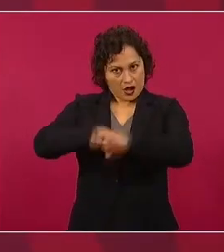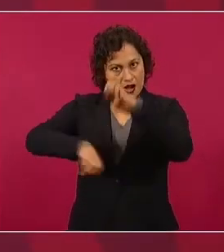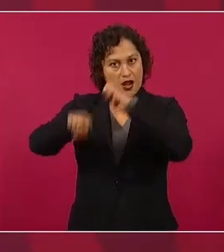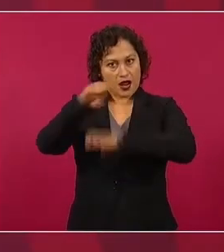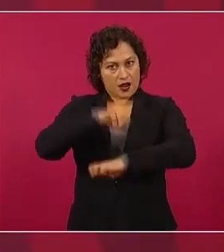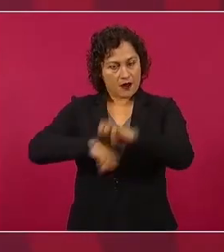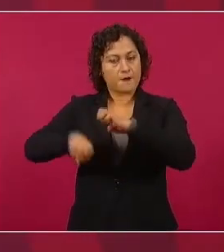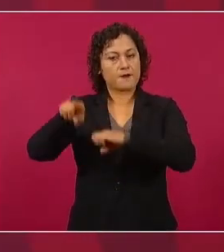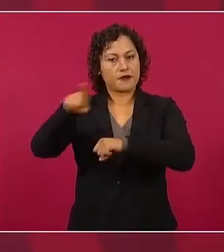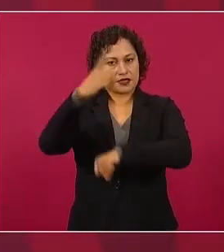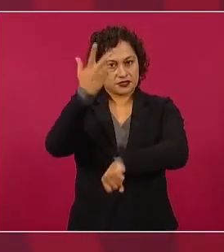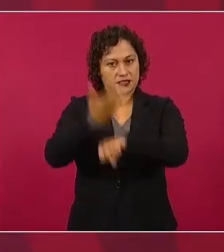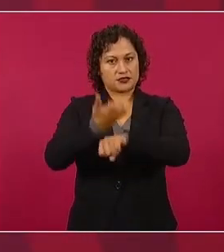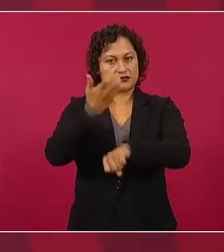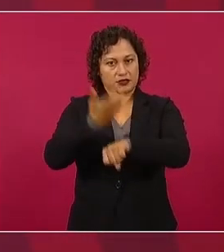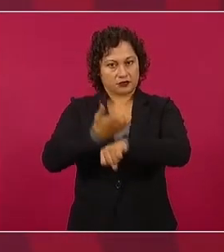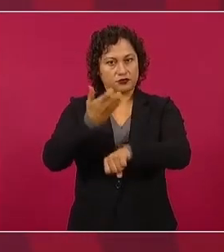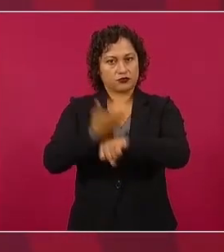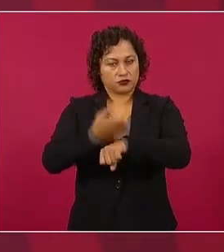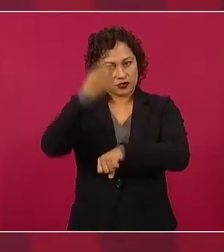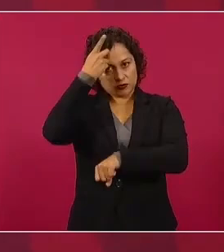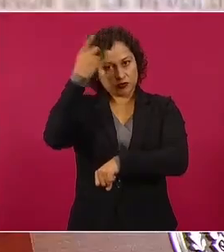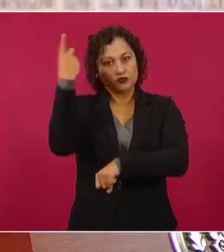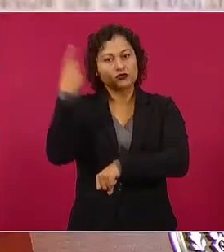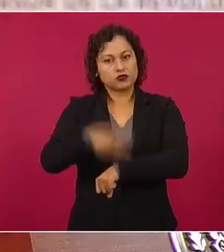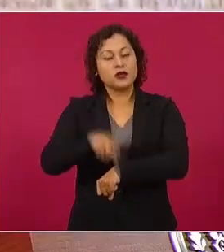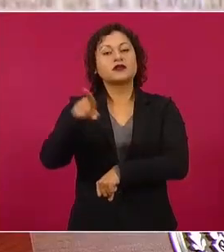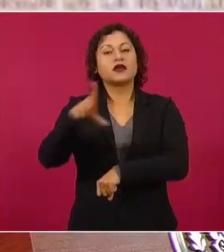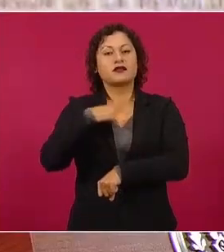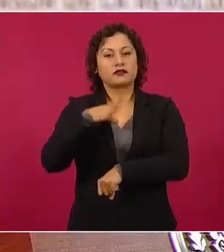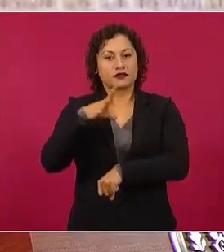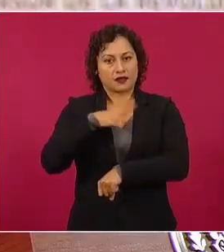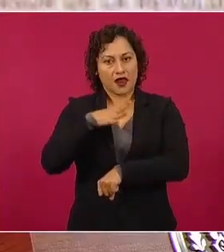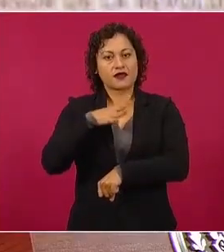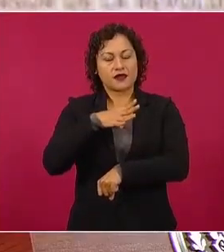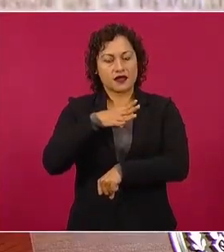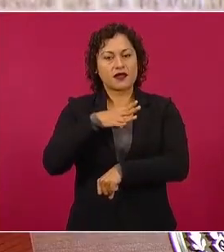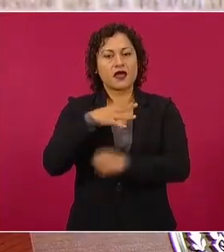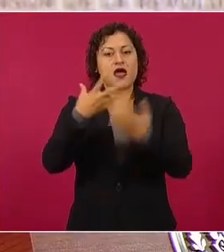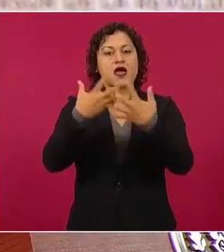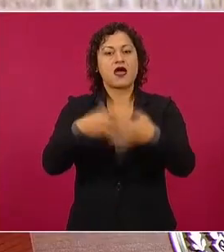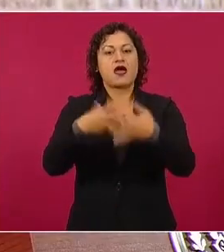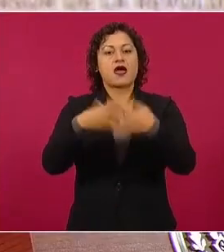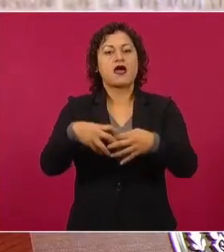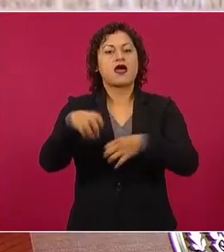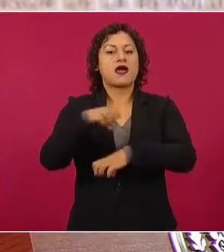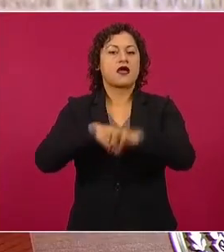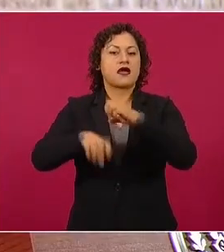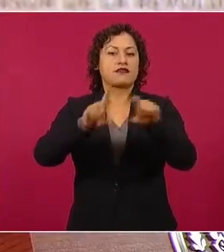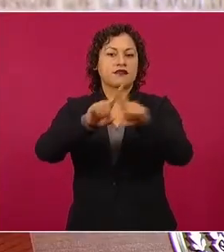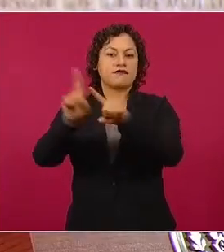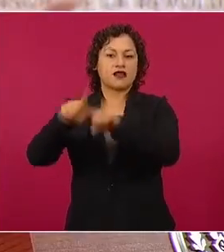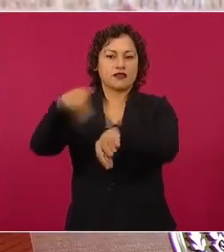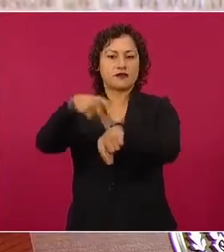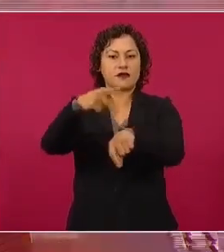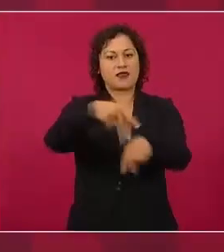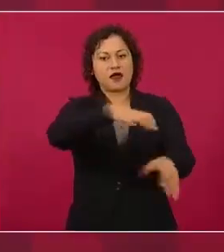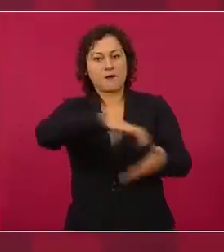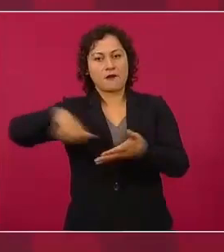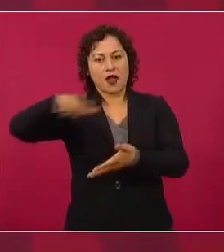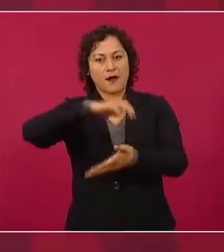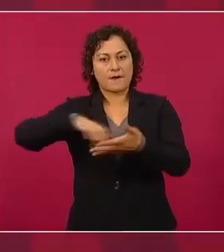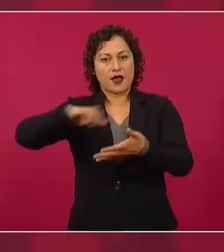estadounidense que tiene el banco de Grava en Playa del Carmen, Quintana Roo. Entonces, estamos